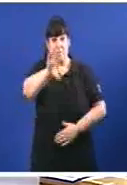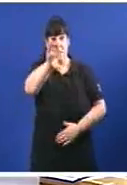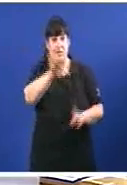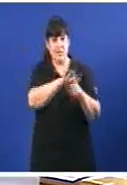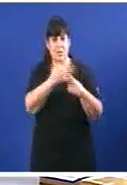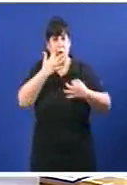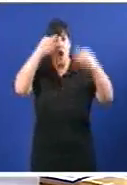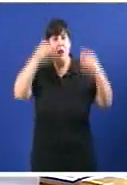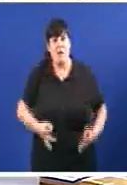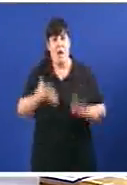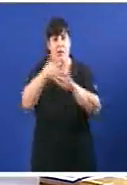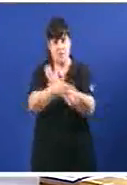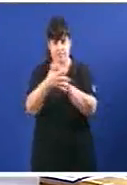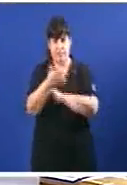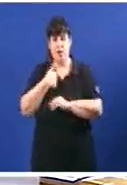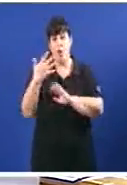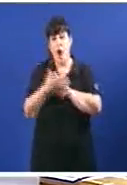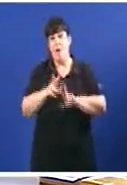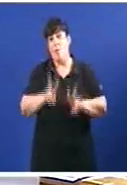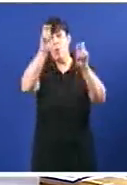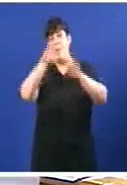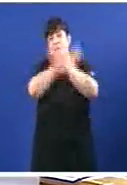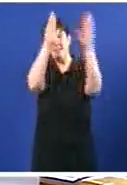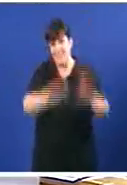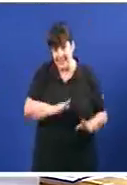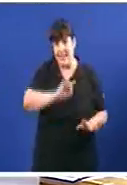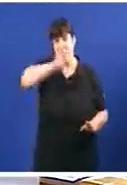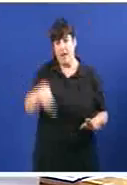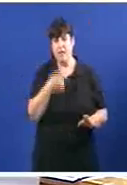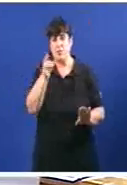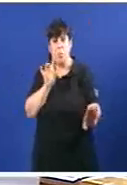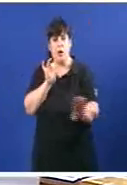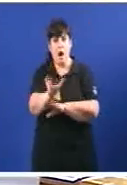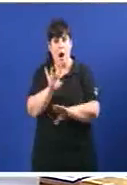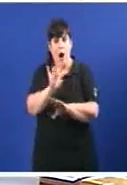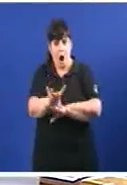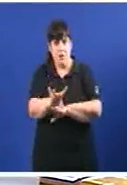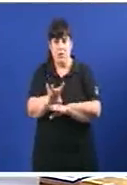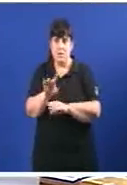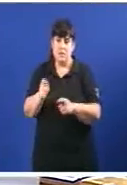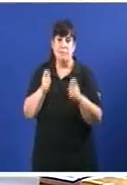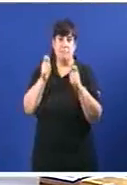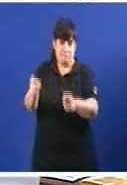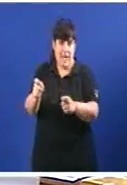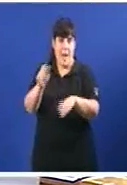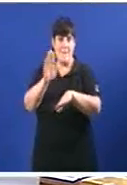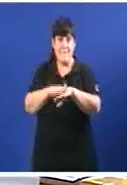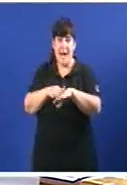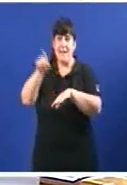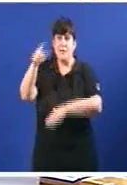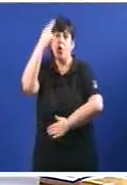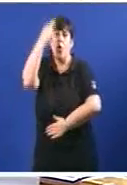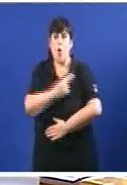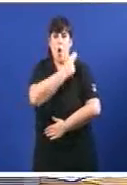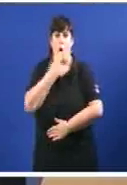Eu llevo a falar de sentenzas e despois volle deixar estas cartiñas a presidenta para que xa se entregue, para que se comprometa